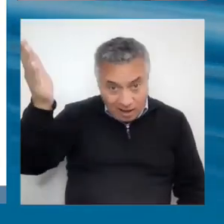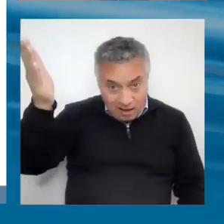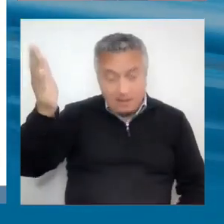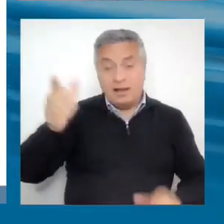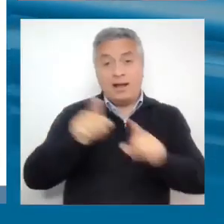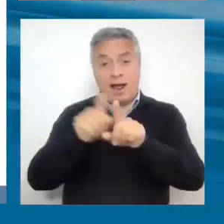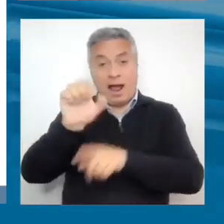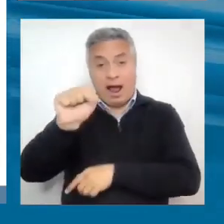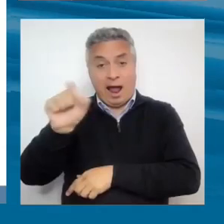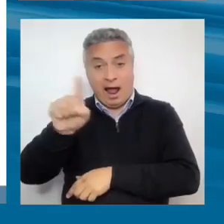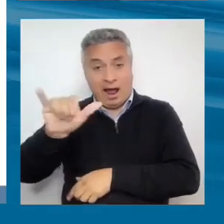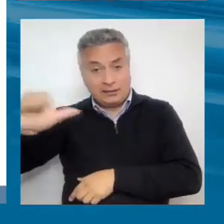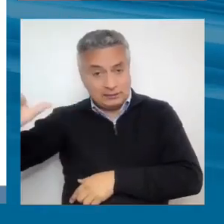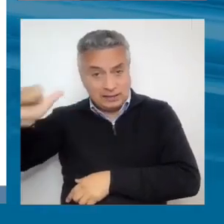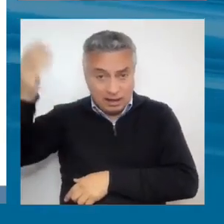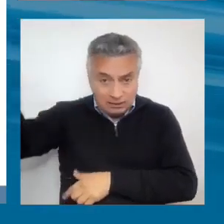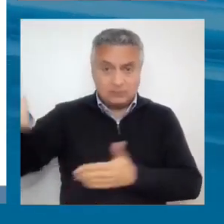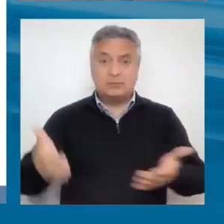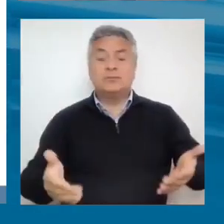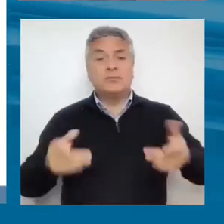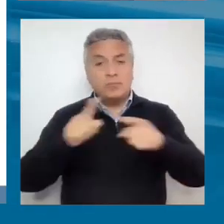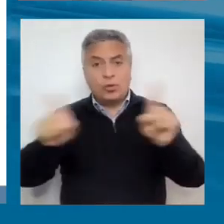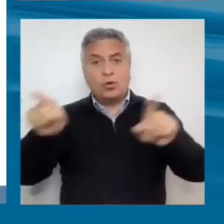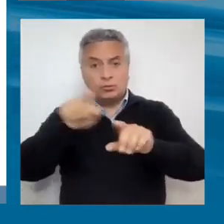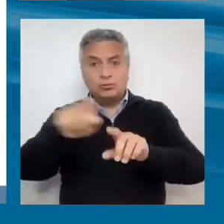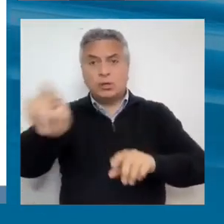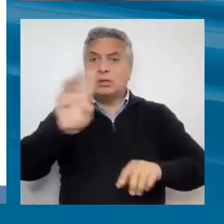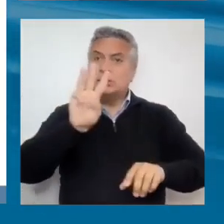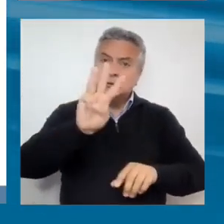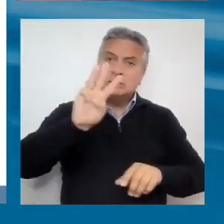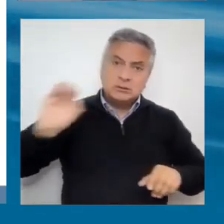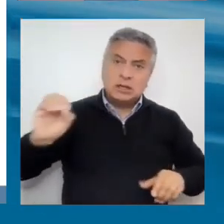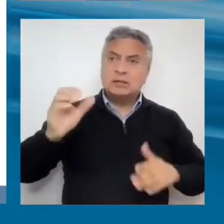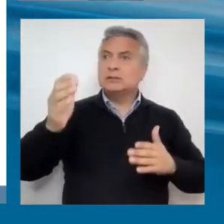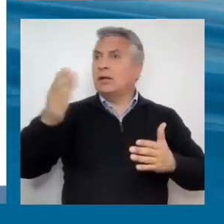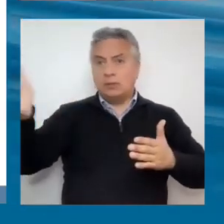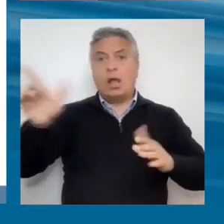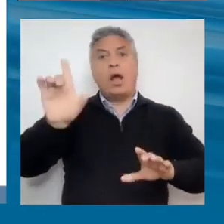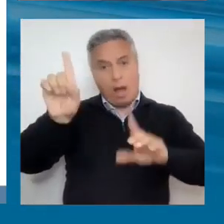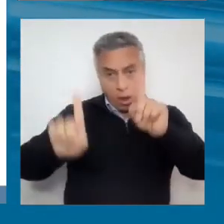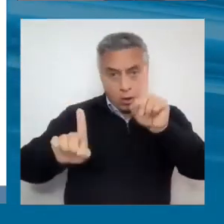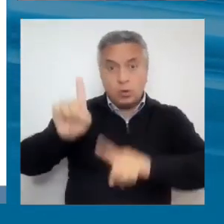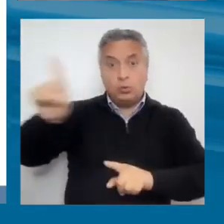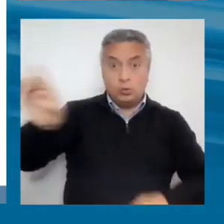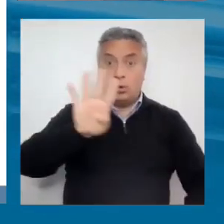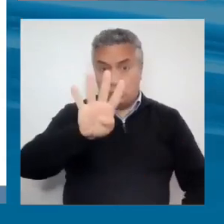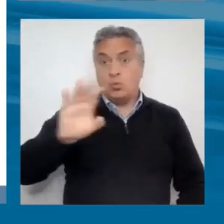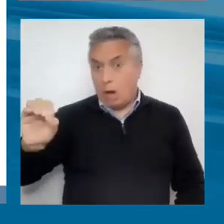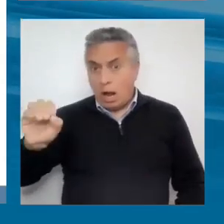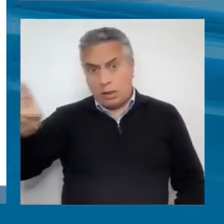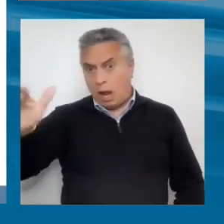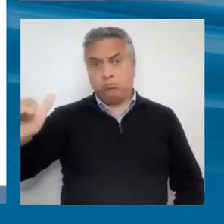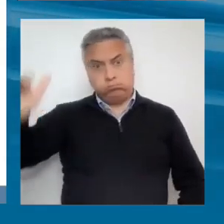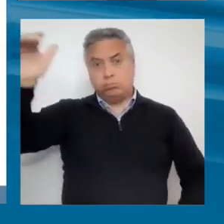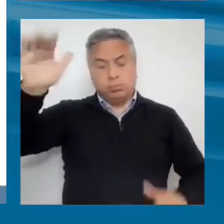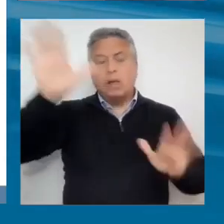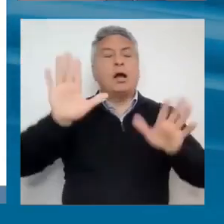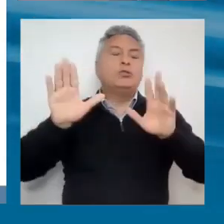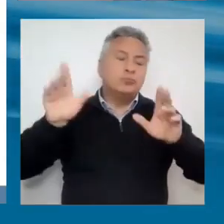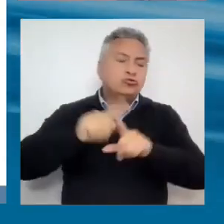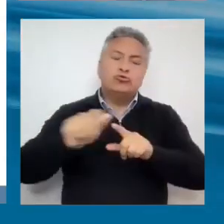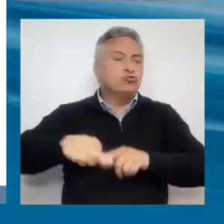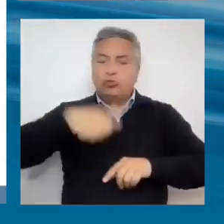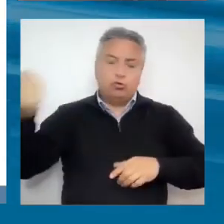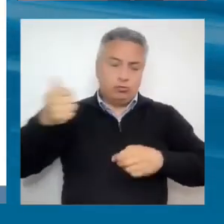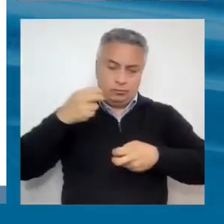inversión de alrededor de 20 por ciento y otras regiones están entre 30, bueno, algunas llegan a 40, que es demasiado, ahí hay otro problema, pero el hecho